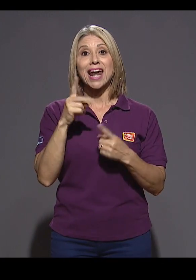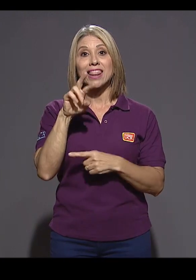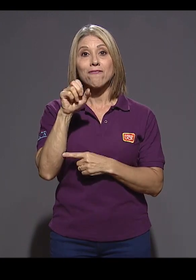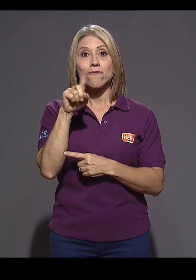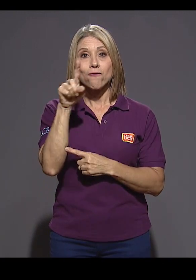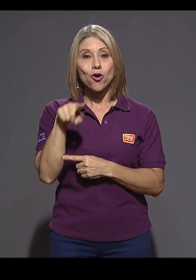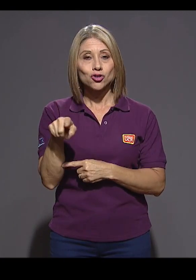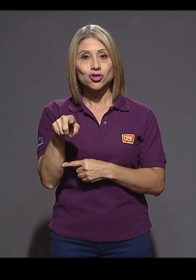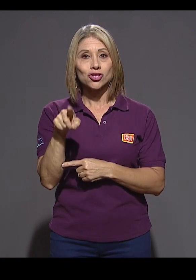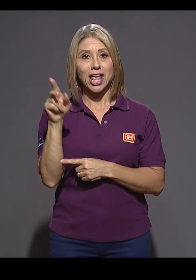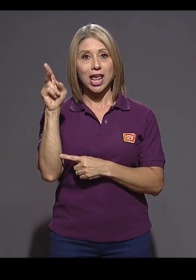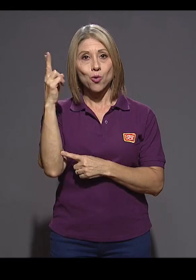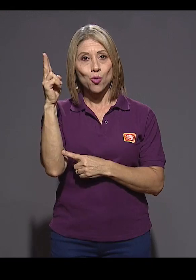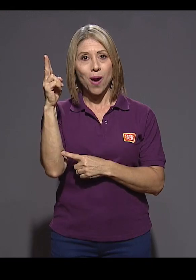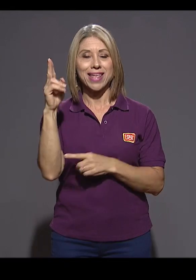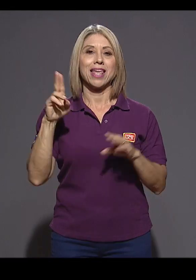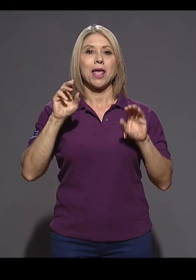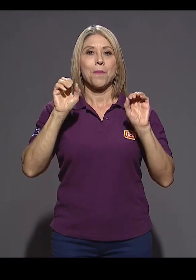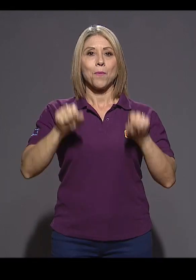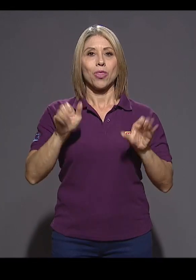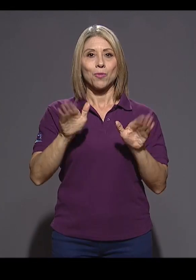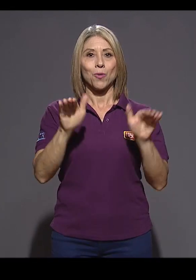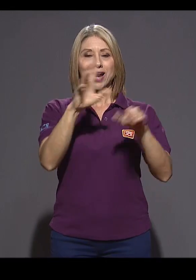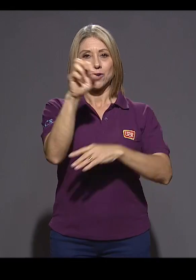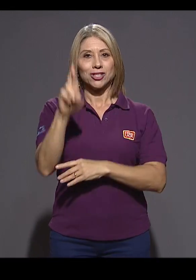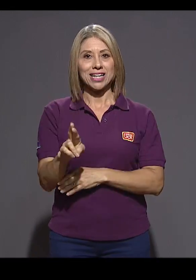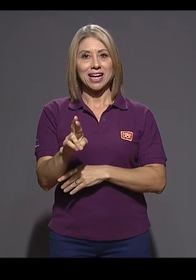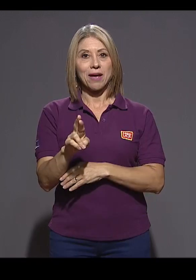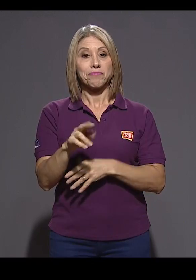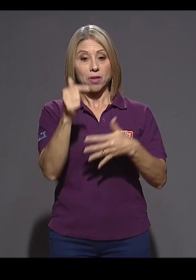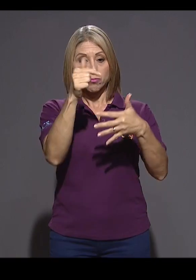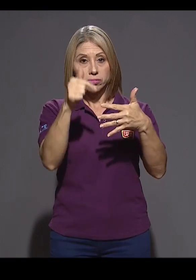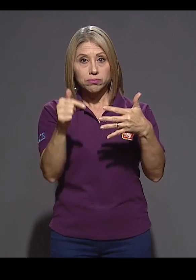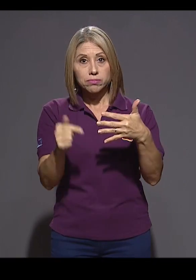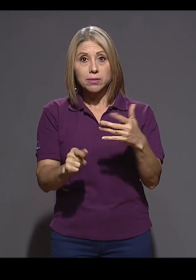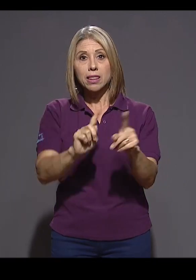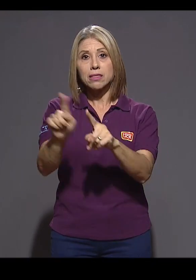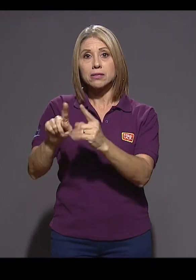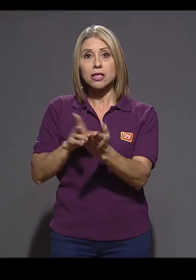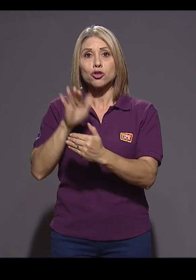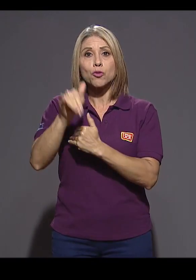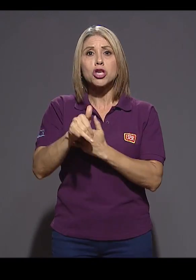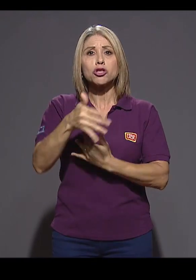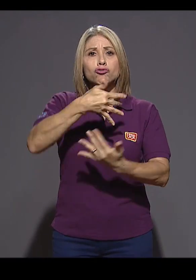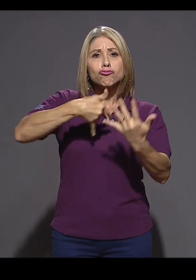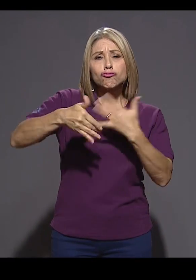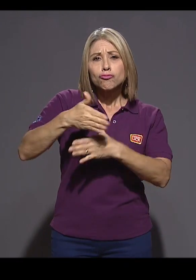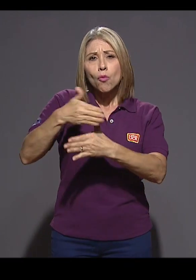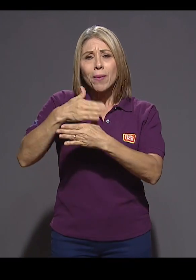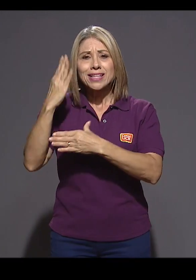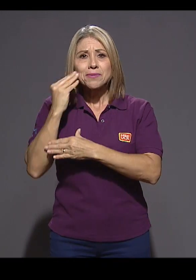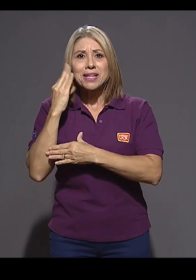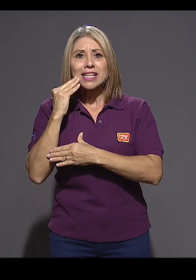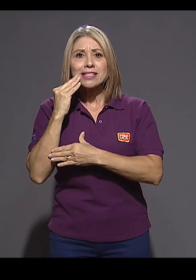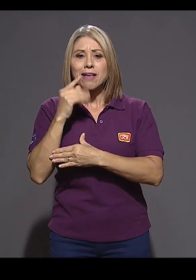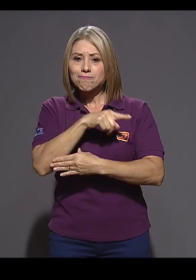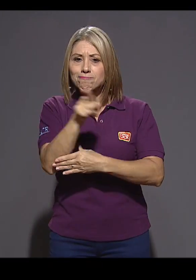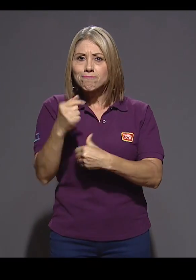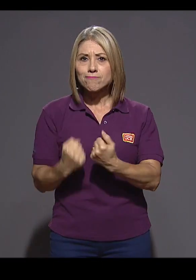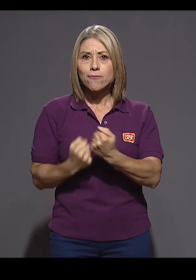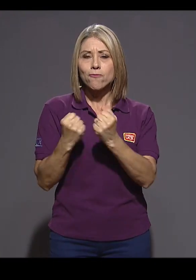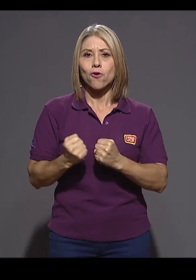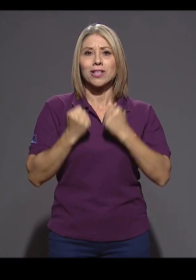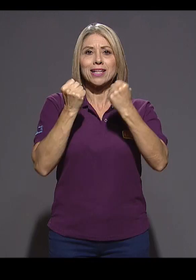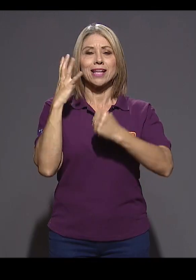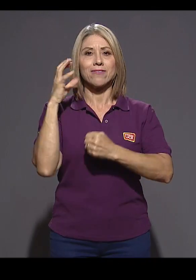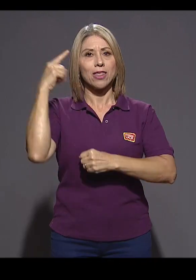en Costa Rica. Al compartir experiencias, los distintos proyectos que forman esta red pretenden fortalecer a las radios locas como espacios